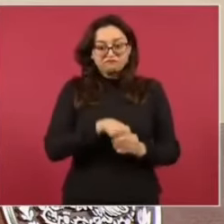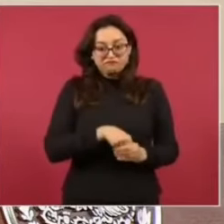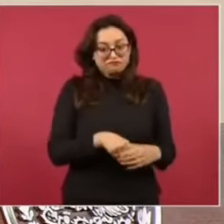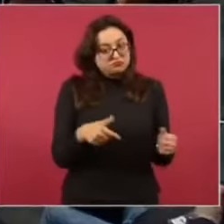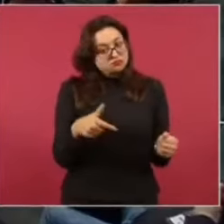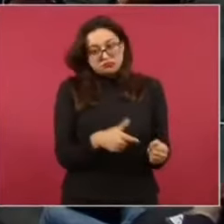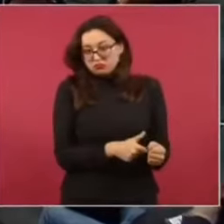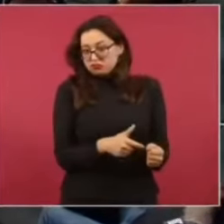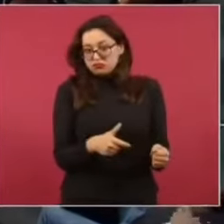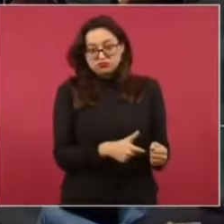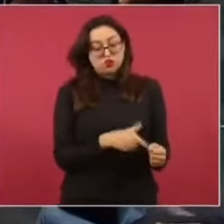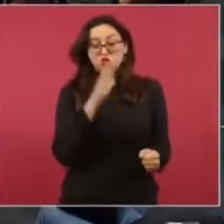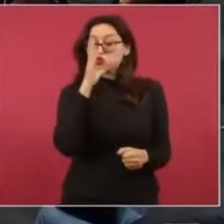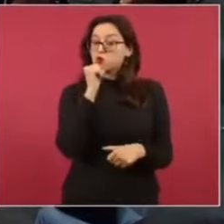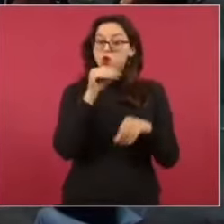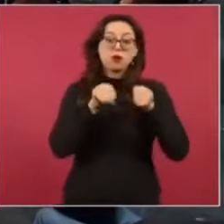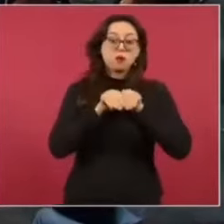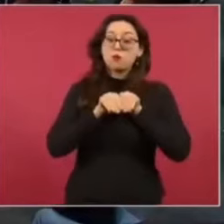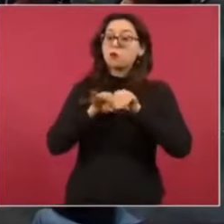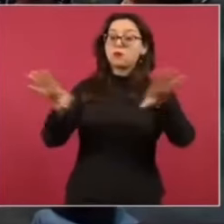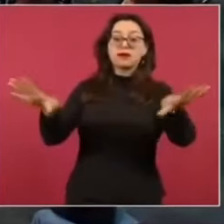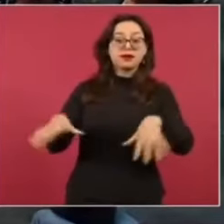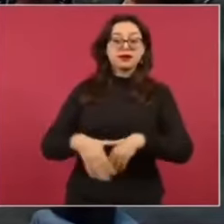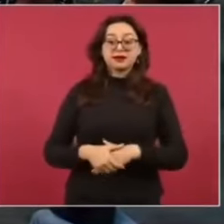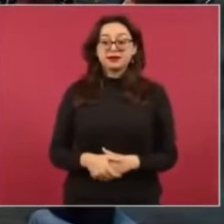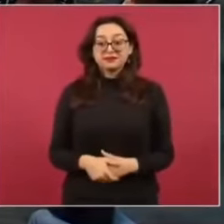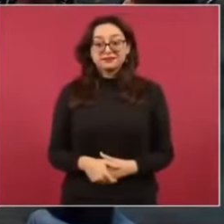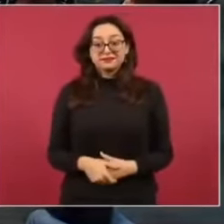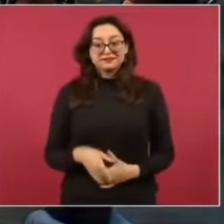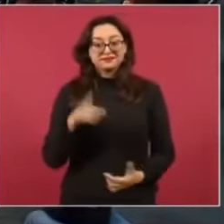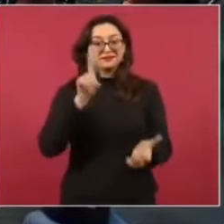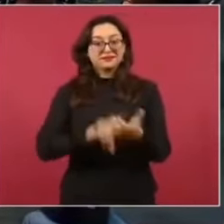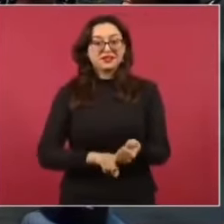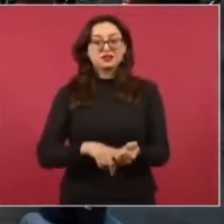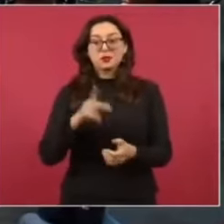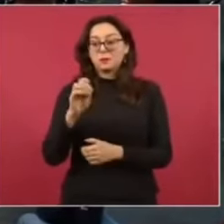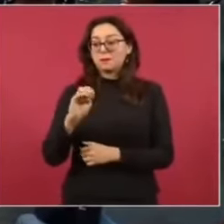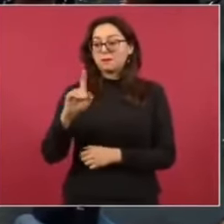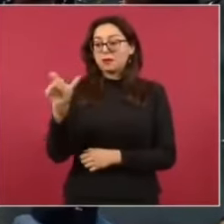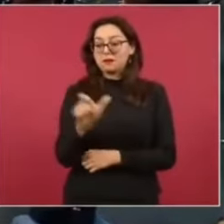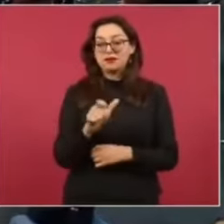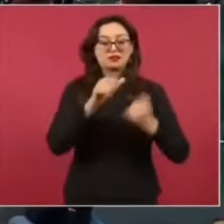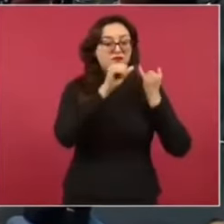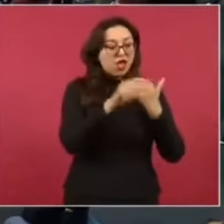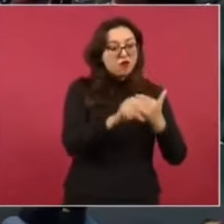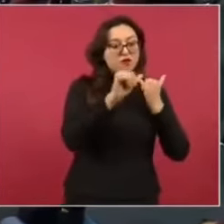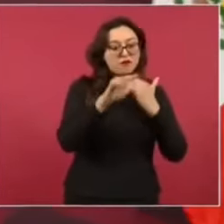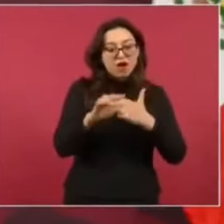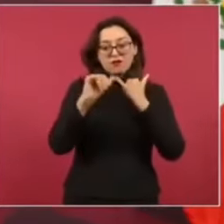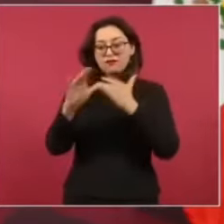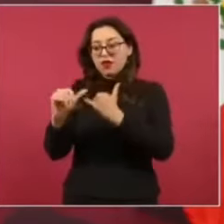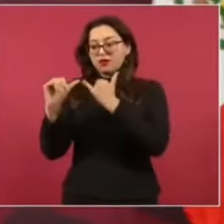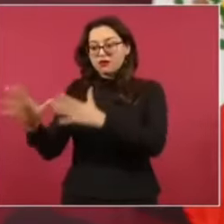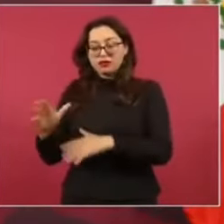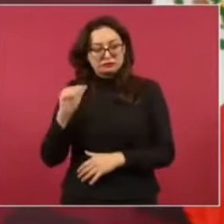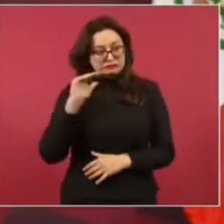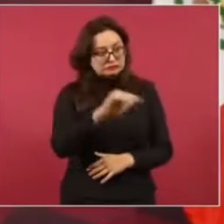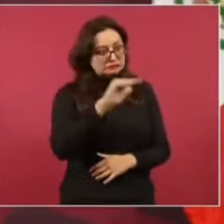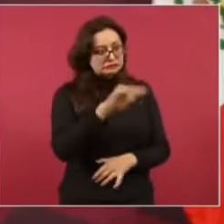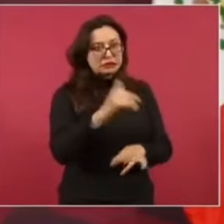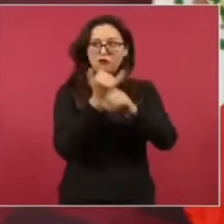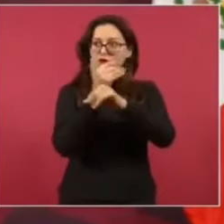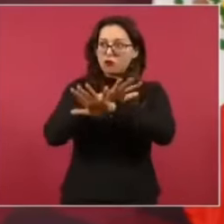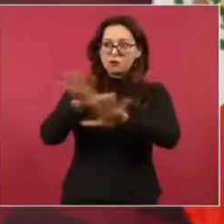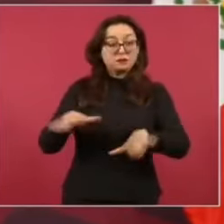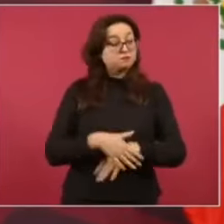de Pemex, que han